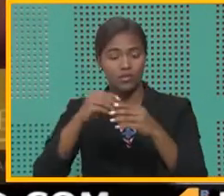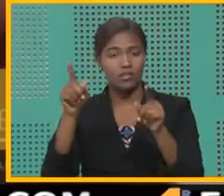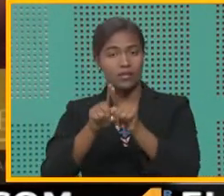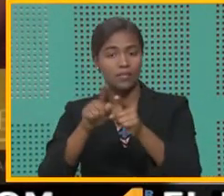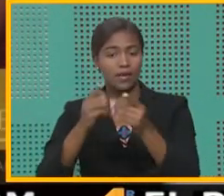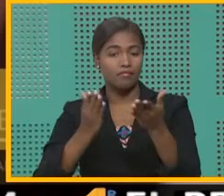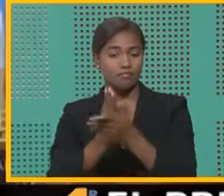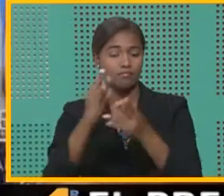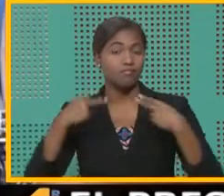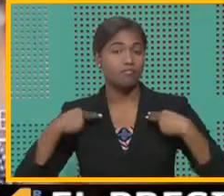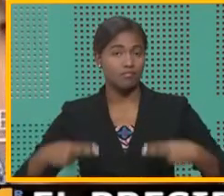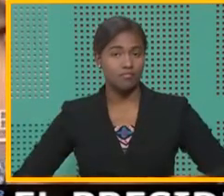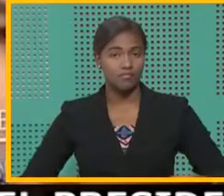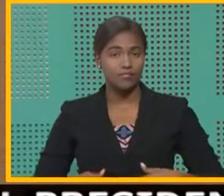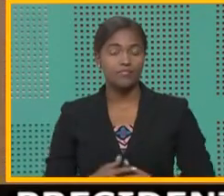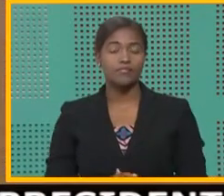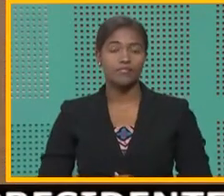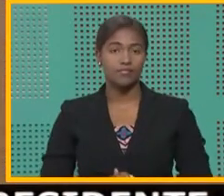derechos humanos.